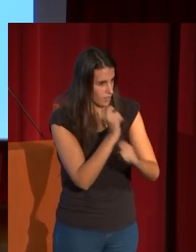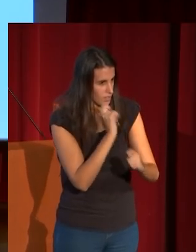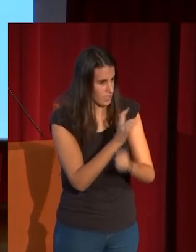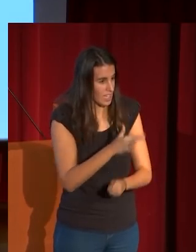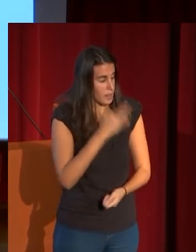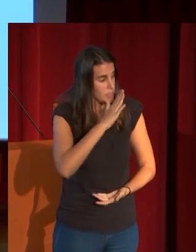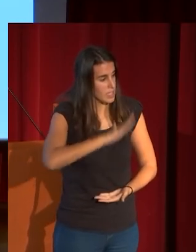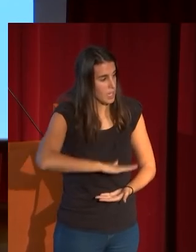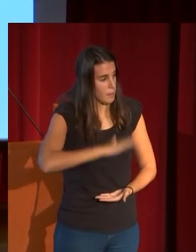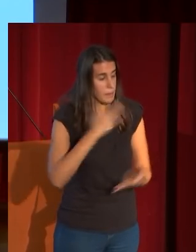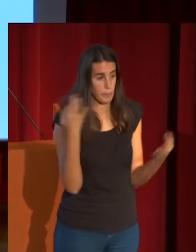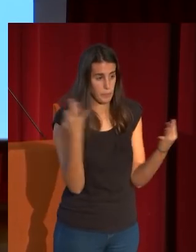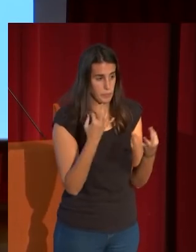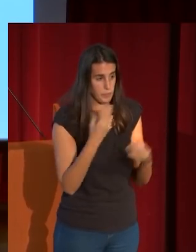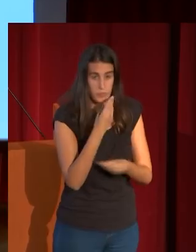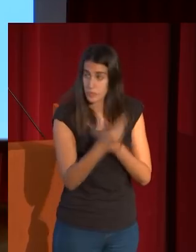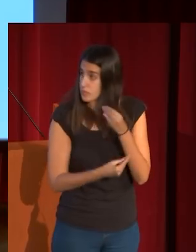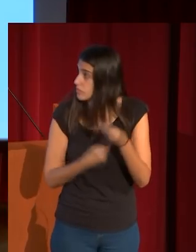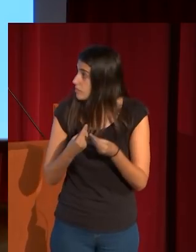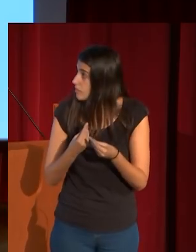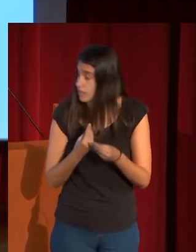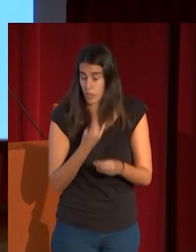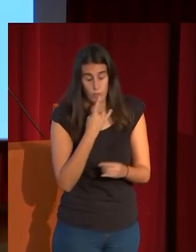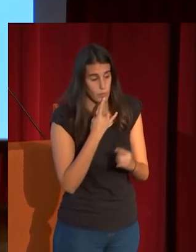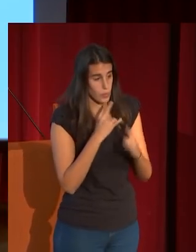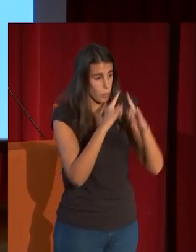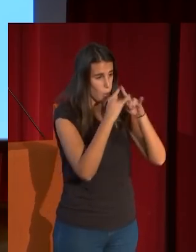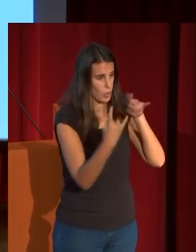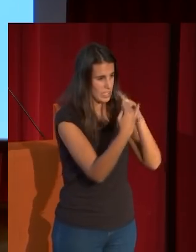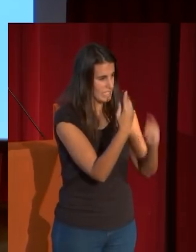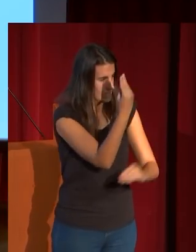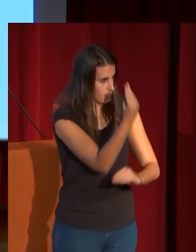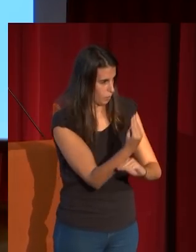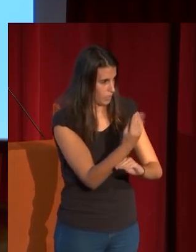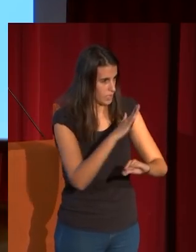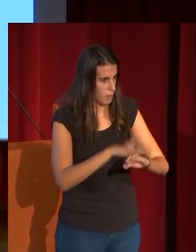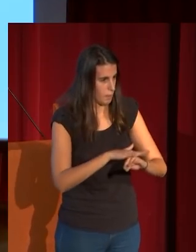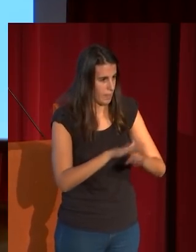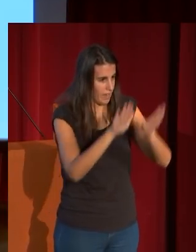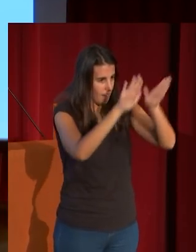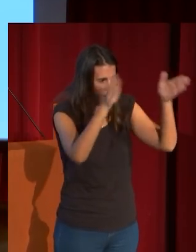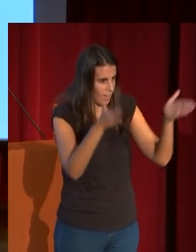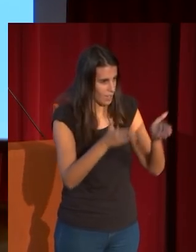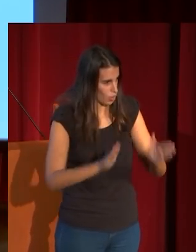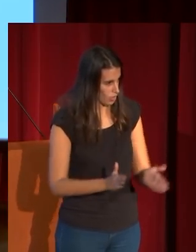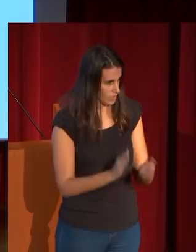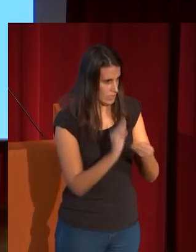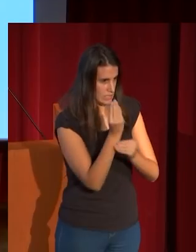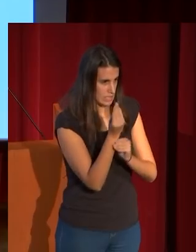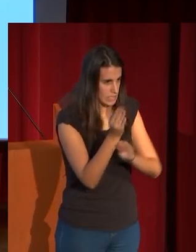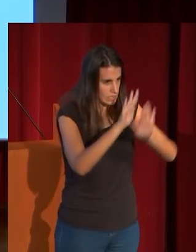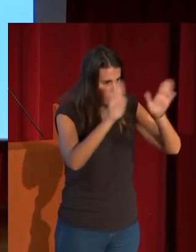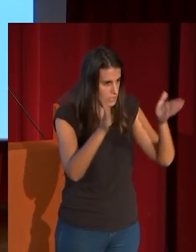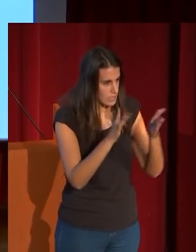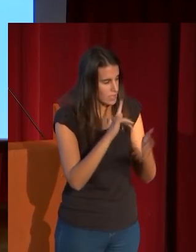también de hacer trípodes para sus jarrones de utilizar la técnica del